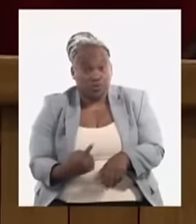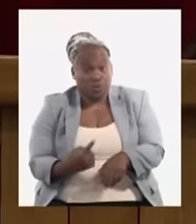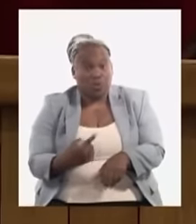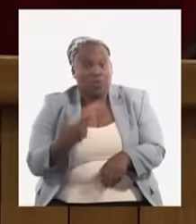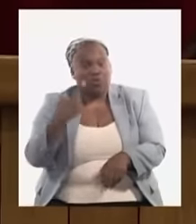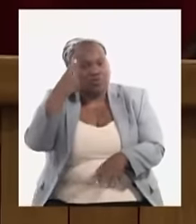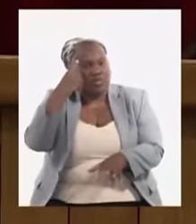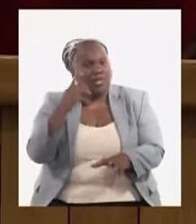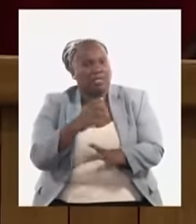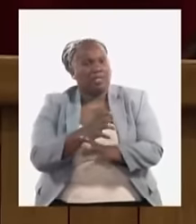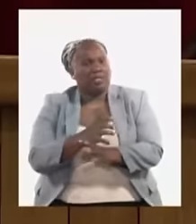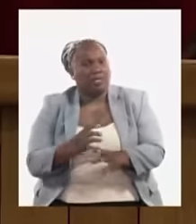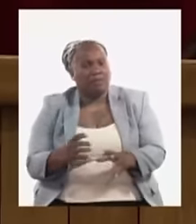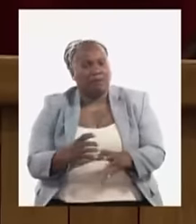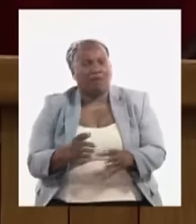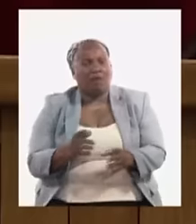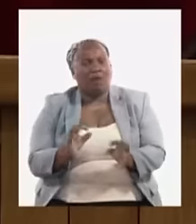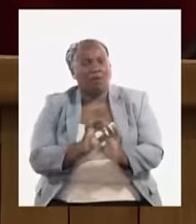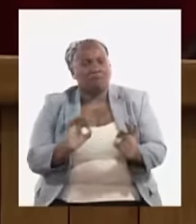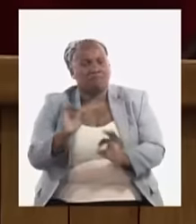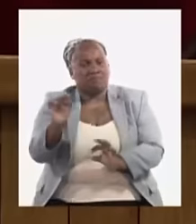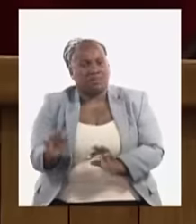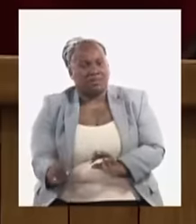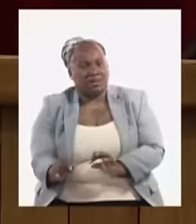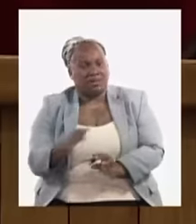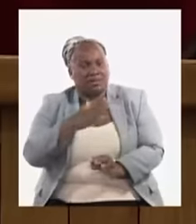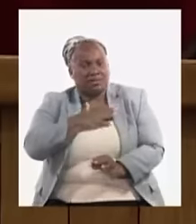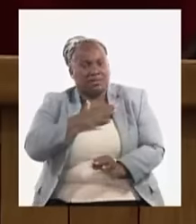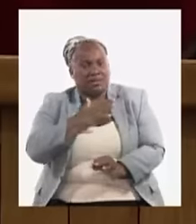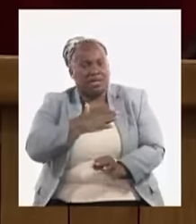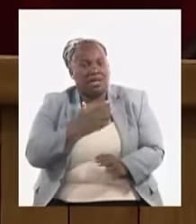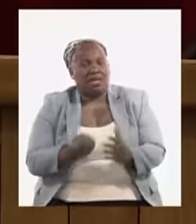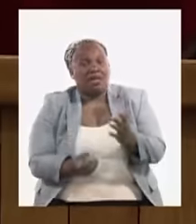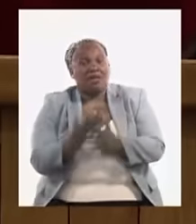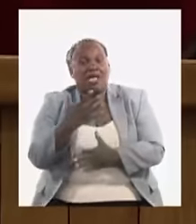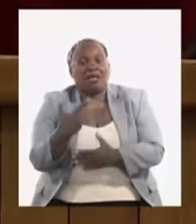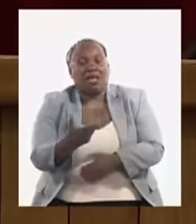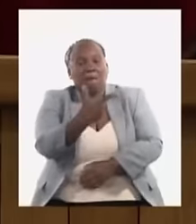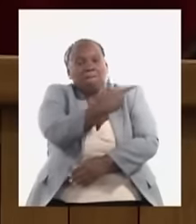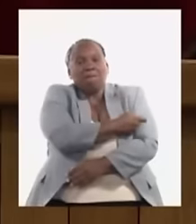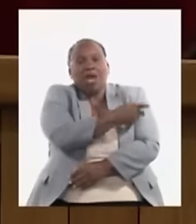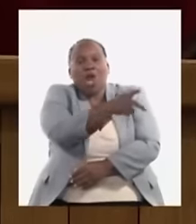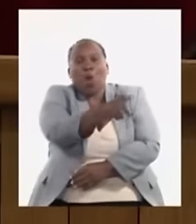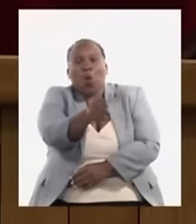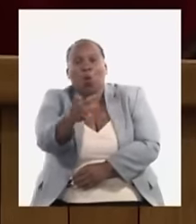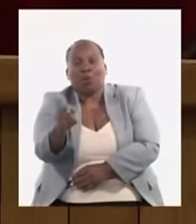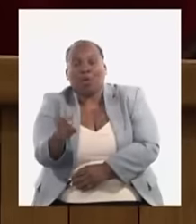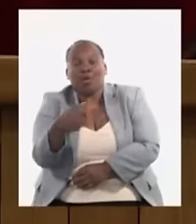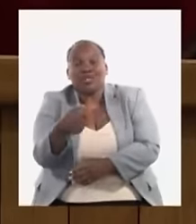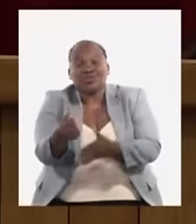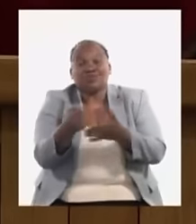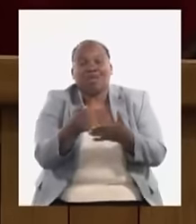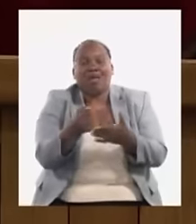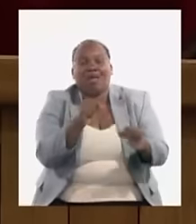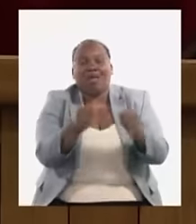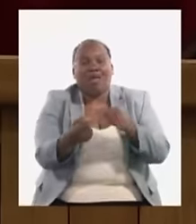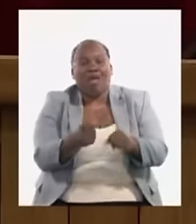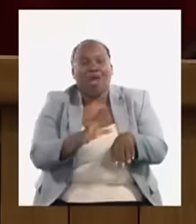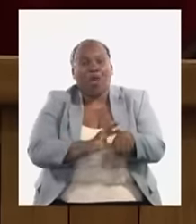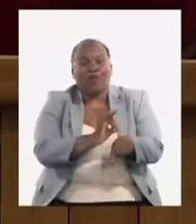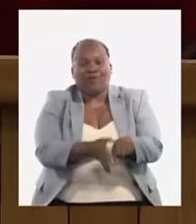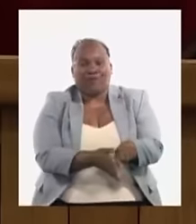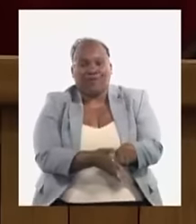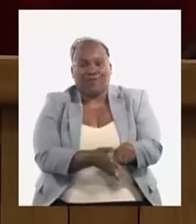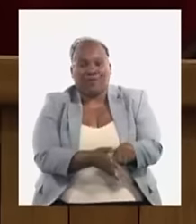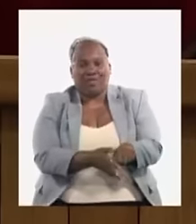científicos, nuestros expertos, de crear las vacunas que nos permitió controlar la COVID. Pero no hemos podido